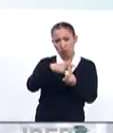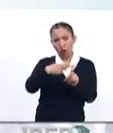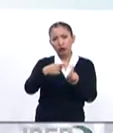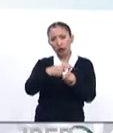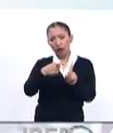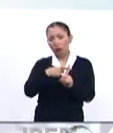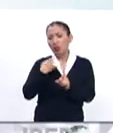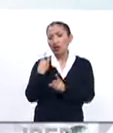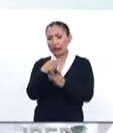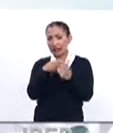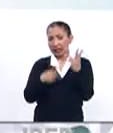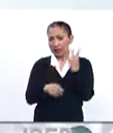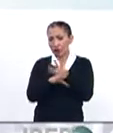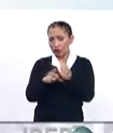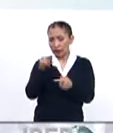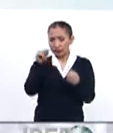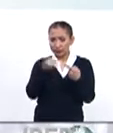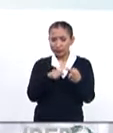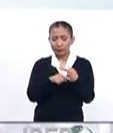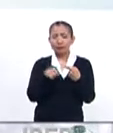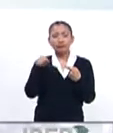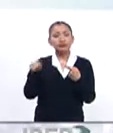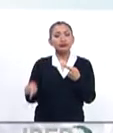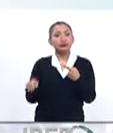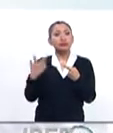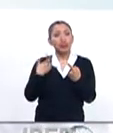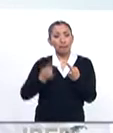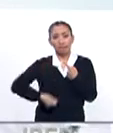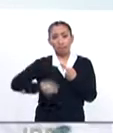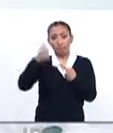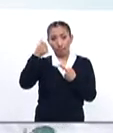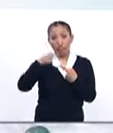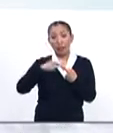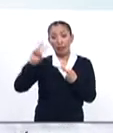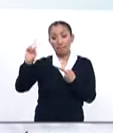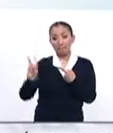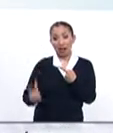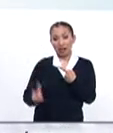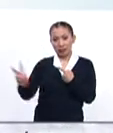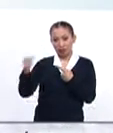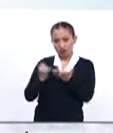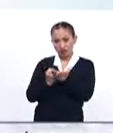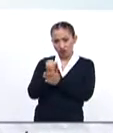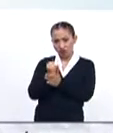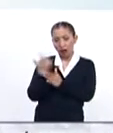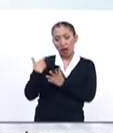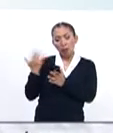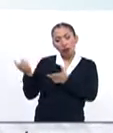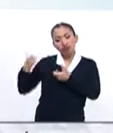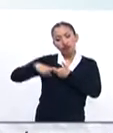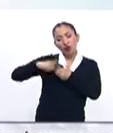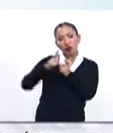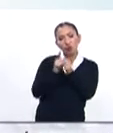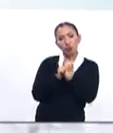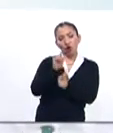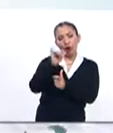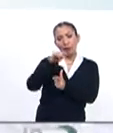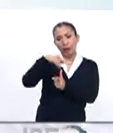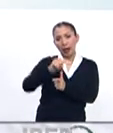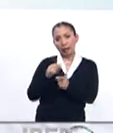tres elementos que son muy importantes. Uno es que por primera vez la Venezuela democrática ingresa al grupo de Lima.